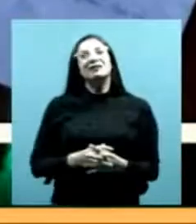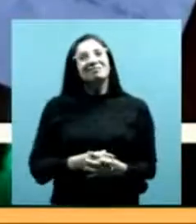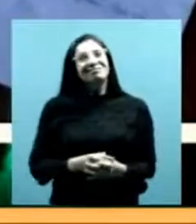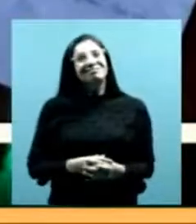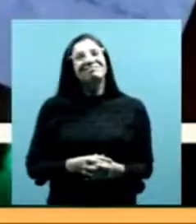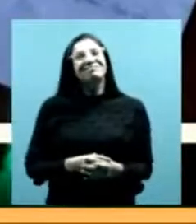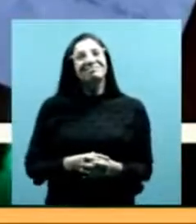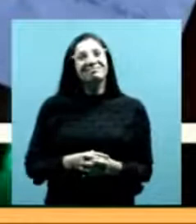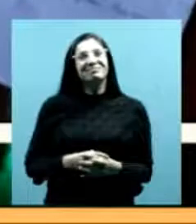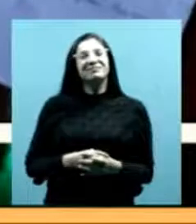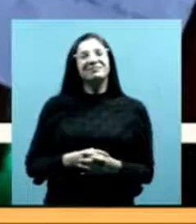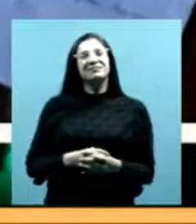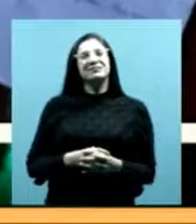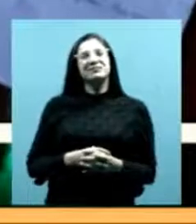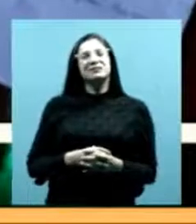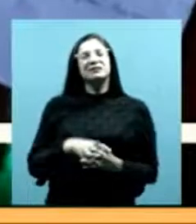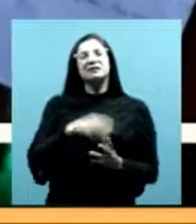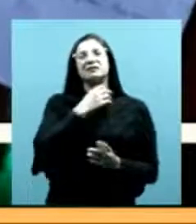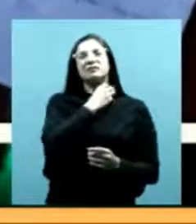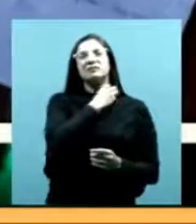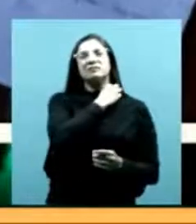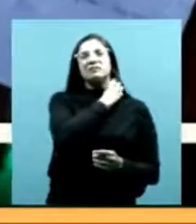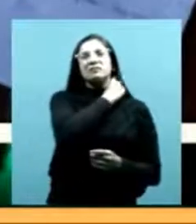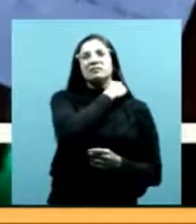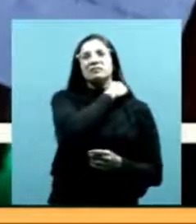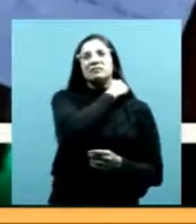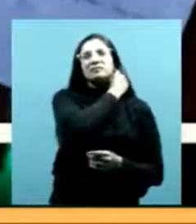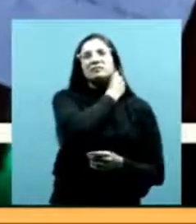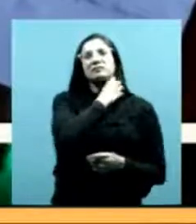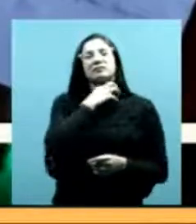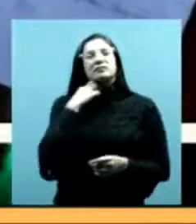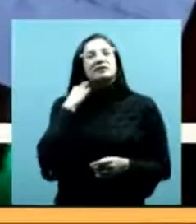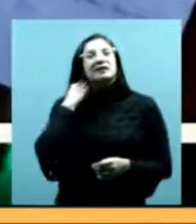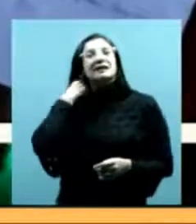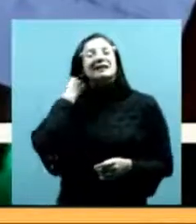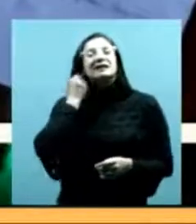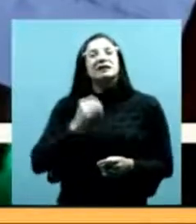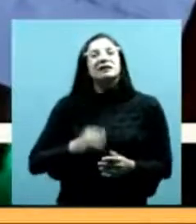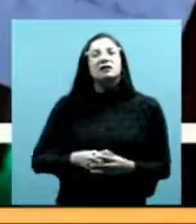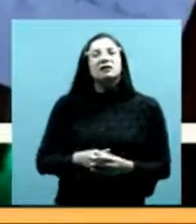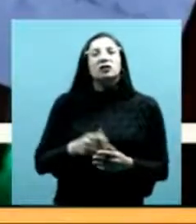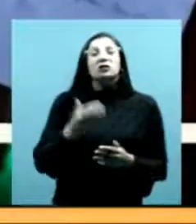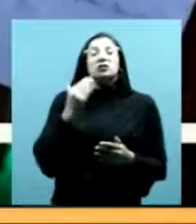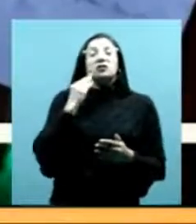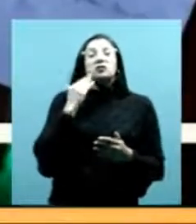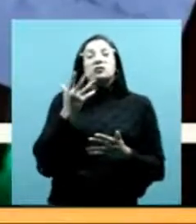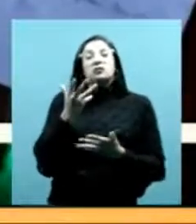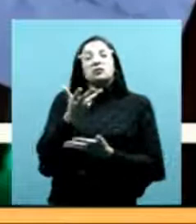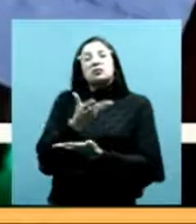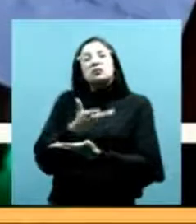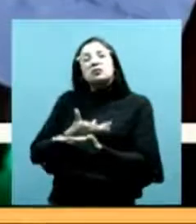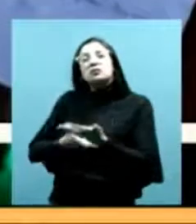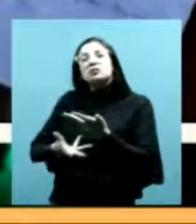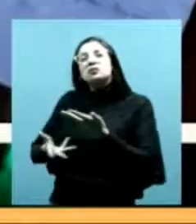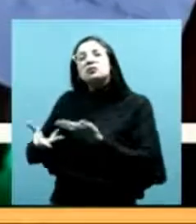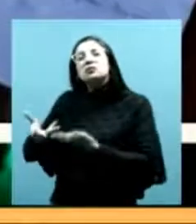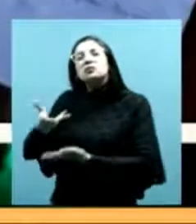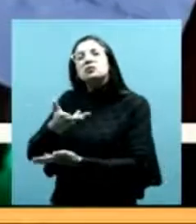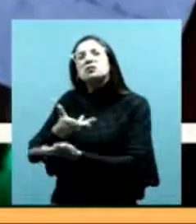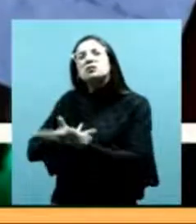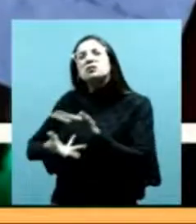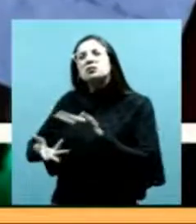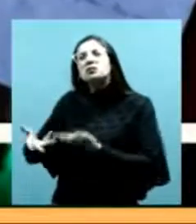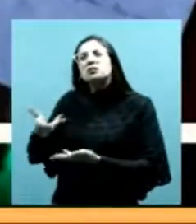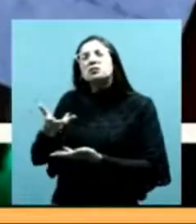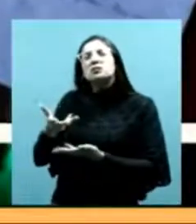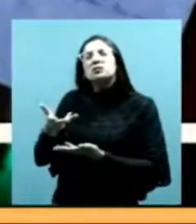y esos árboles que también son esqueléticos cuando se empiezan a compartir con la gente a mí me pasó hace un